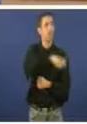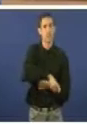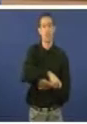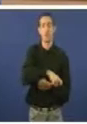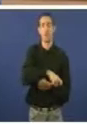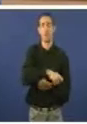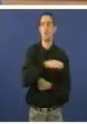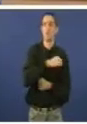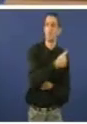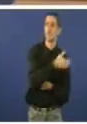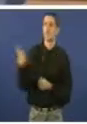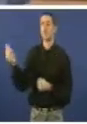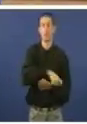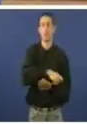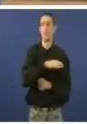deputados.